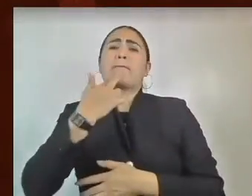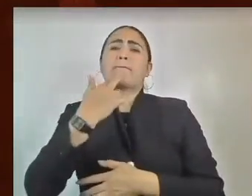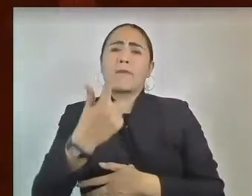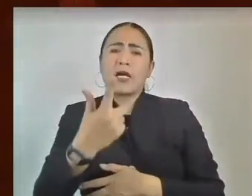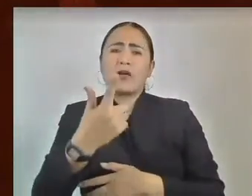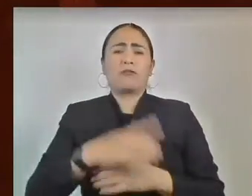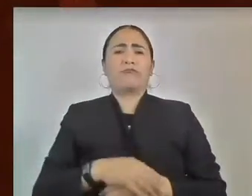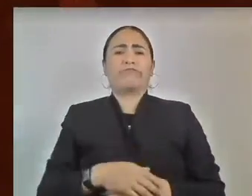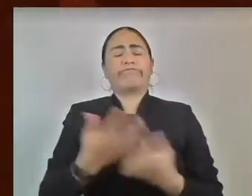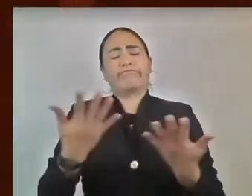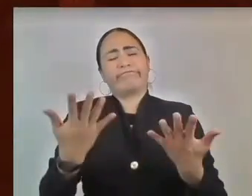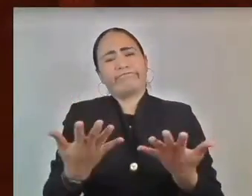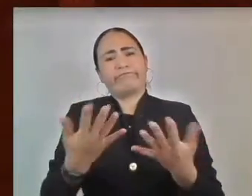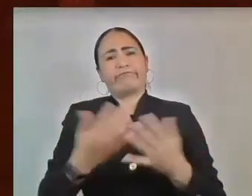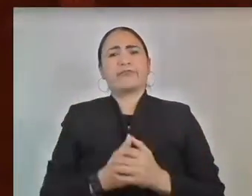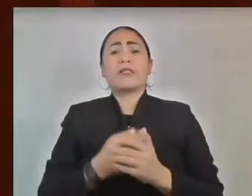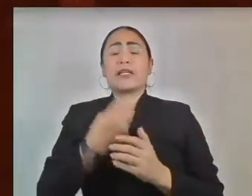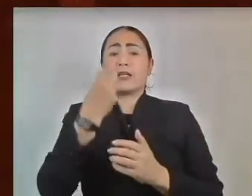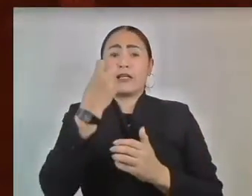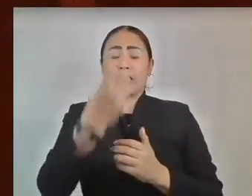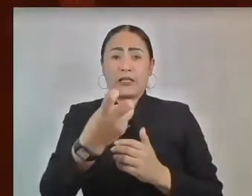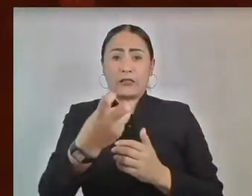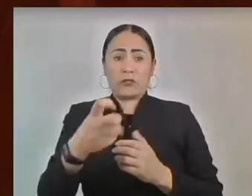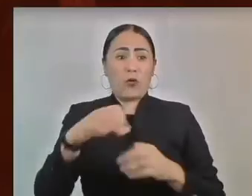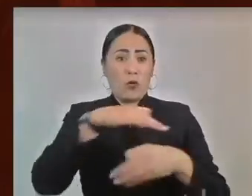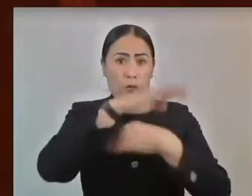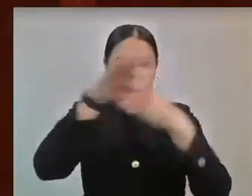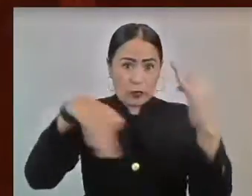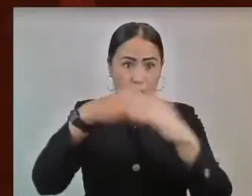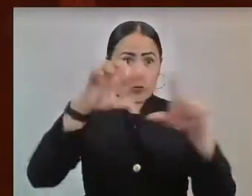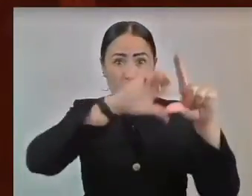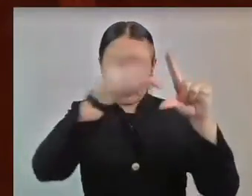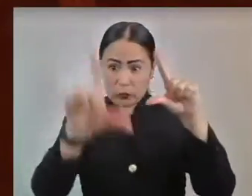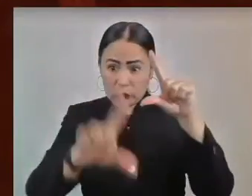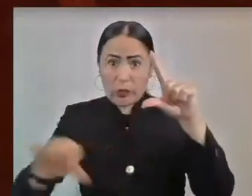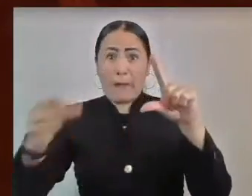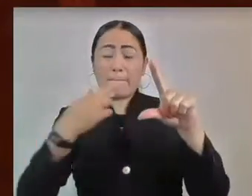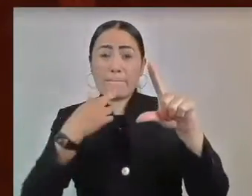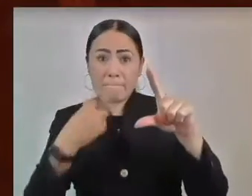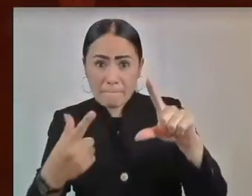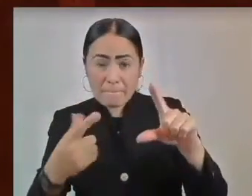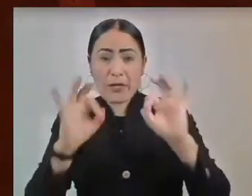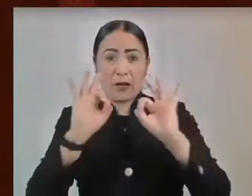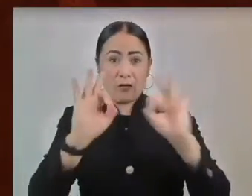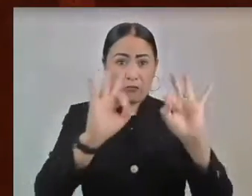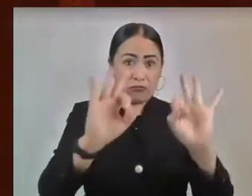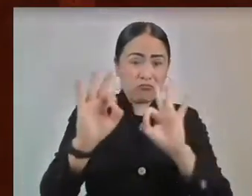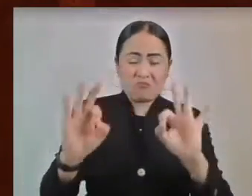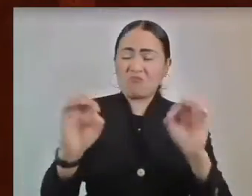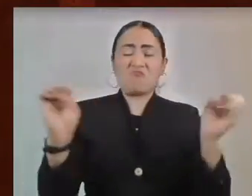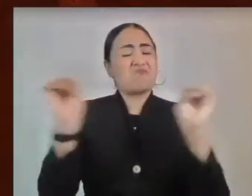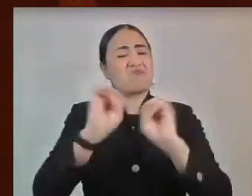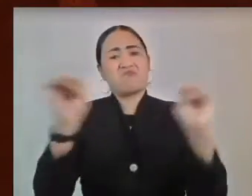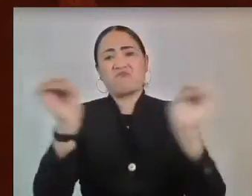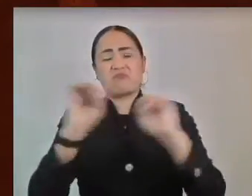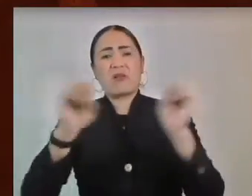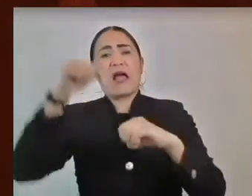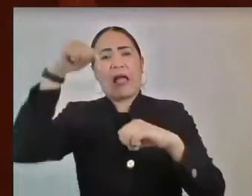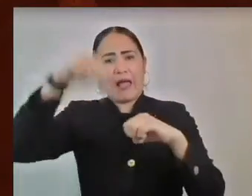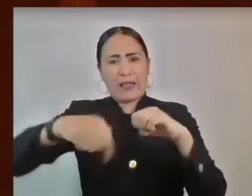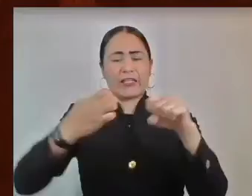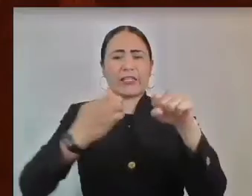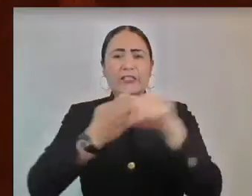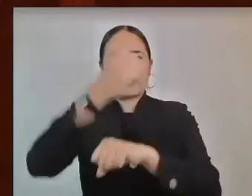ello no es una generalidad en el país, ya que en el Estado de México no se ha estudiado la